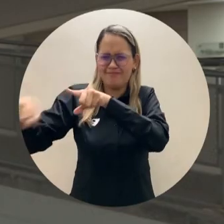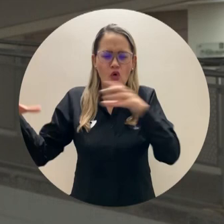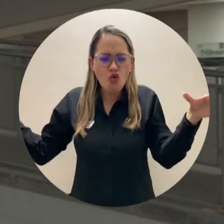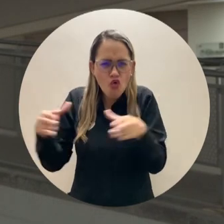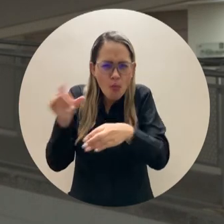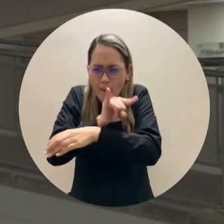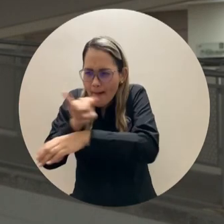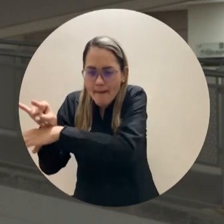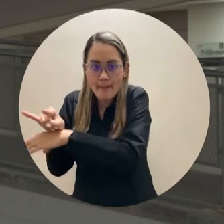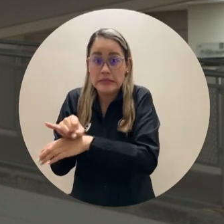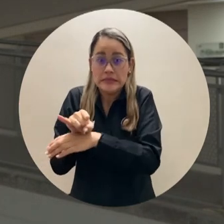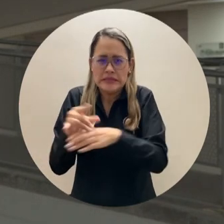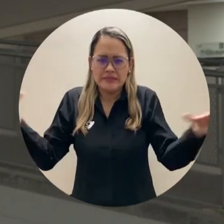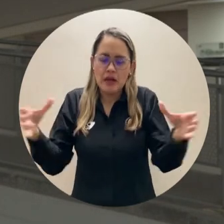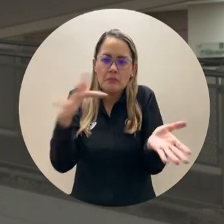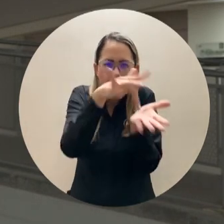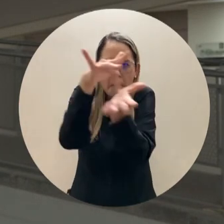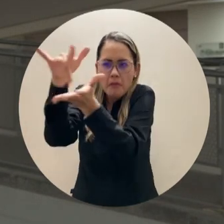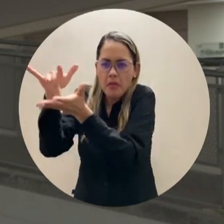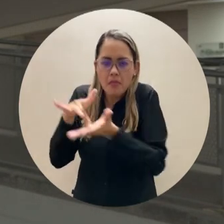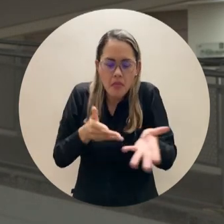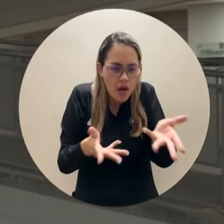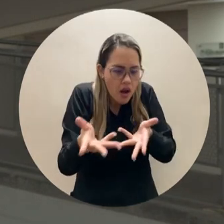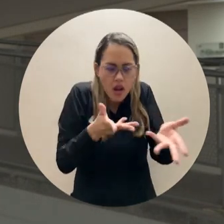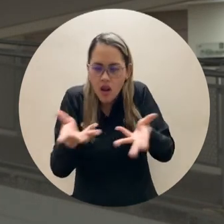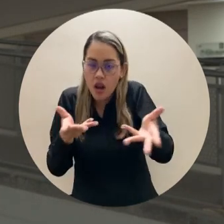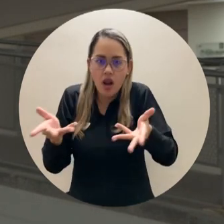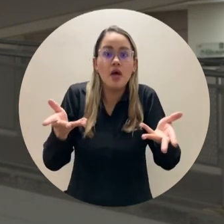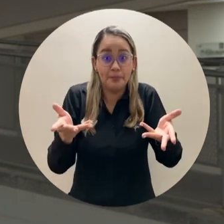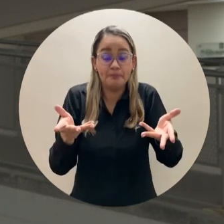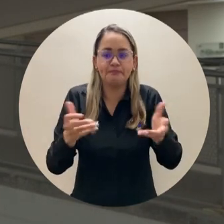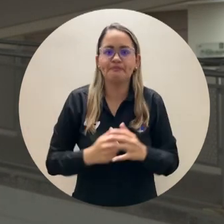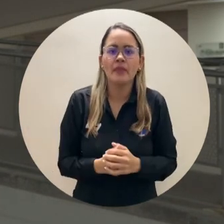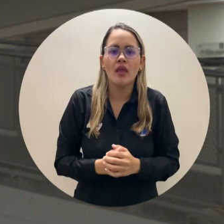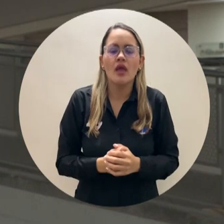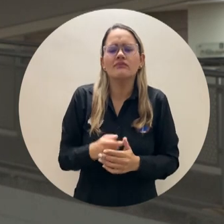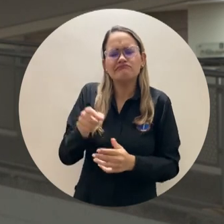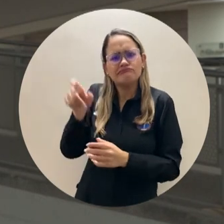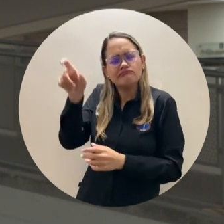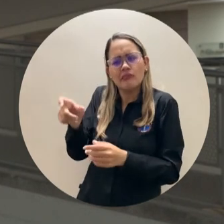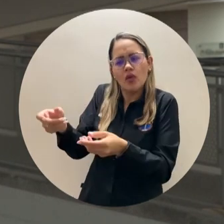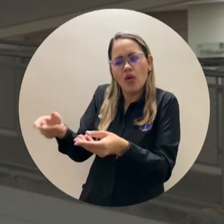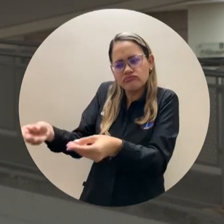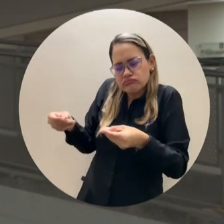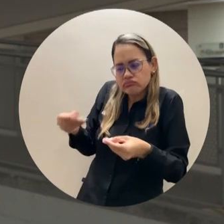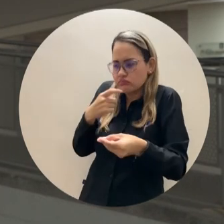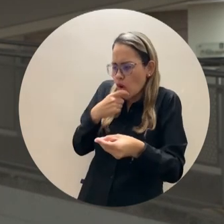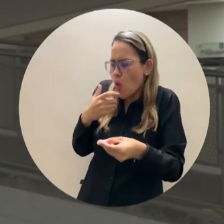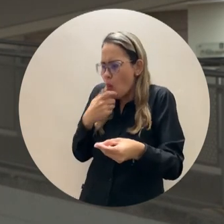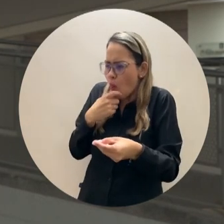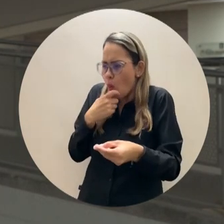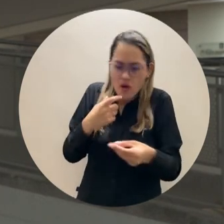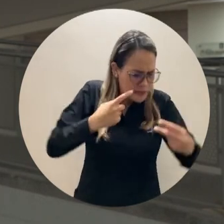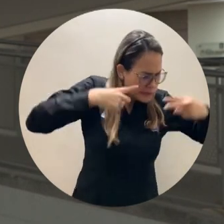universidad, desde que asumió el compromiso de esta consultoría especializada, trabajó de forma ardua y hoy ya estamos mostrando los